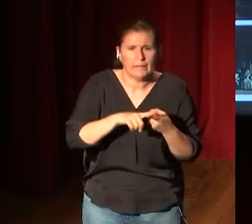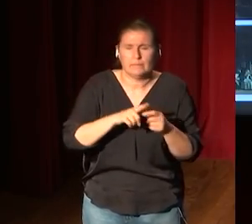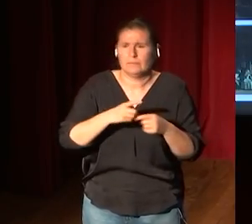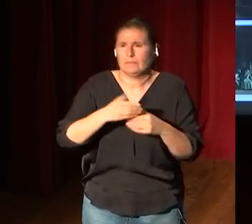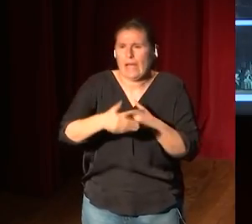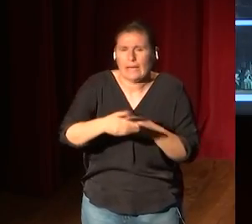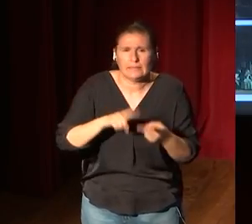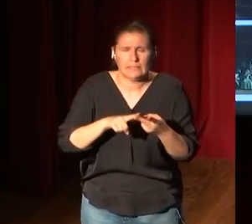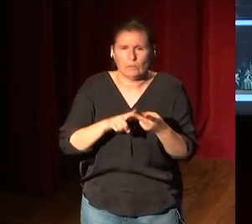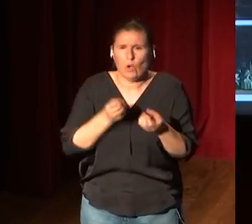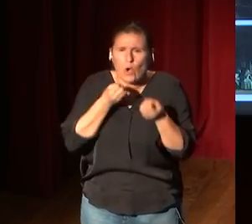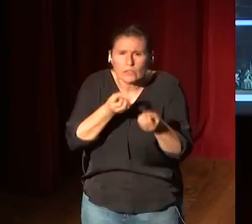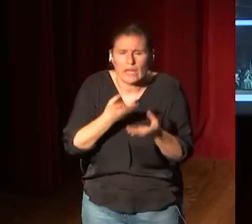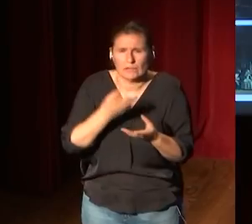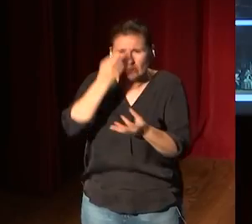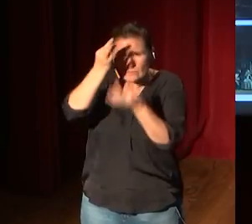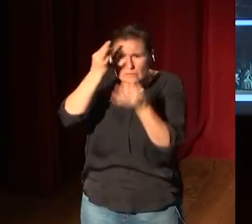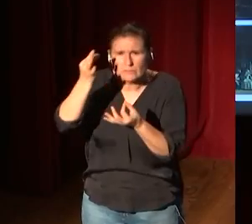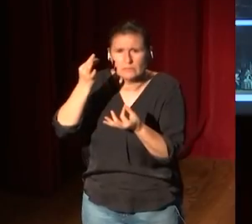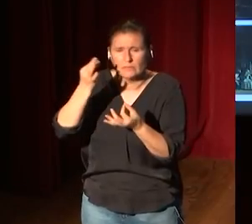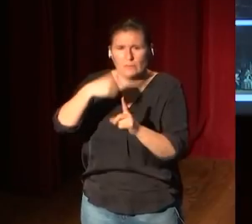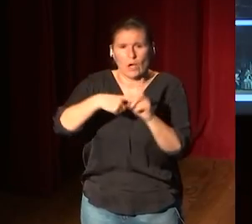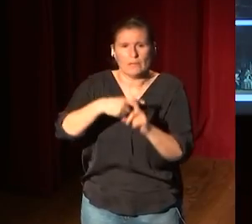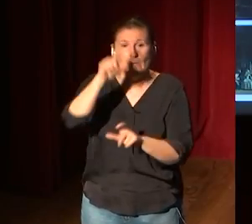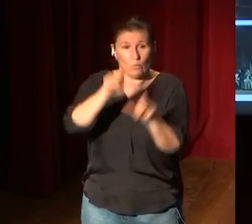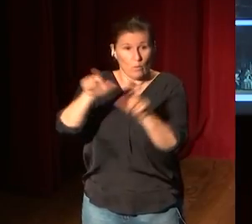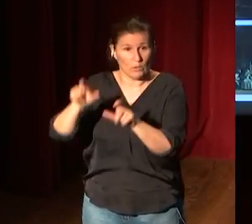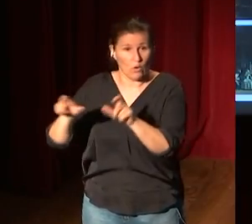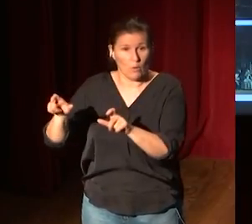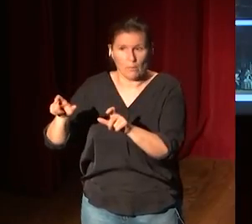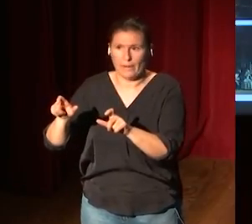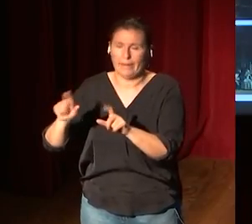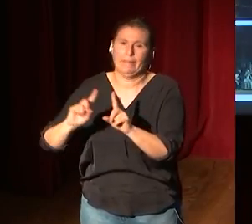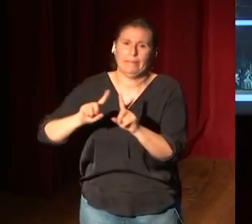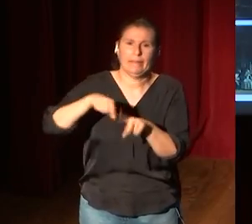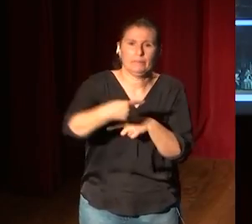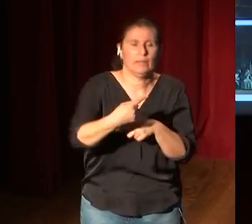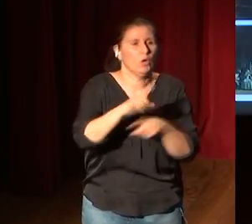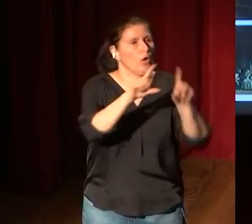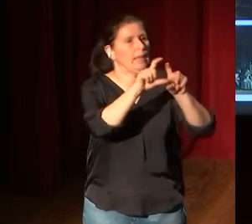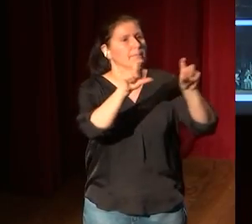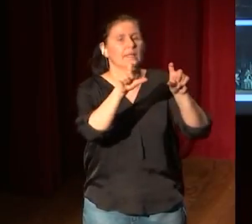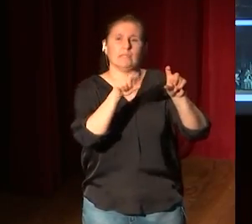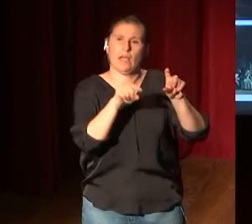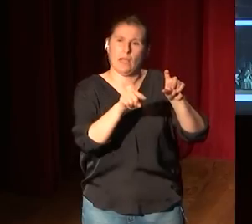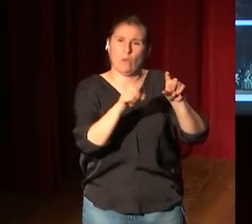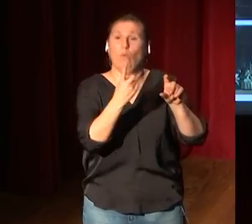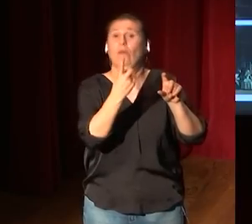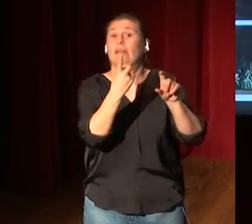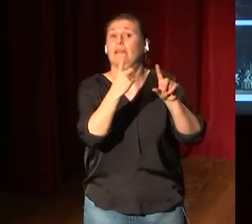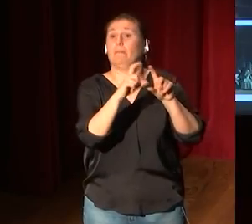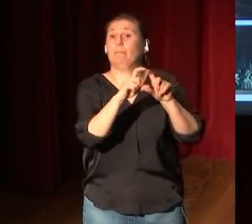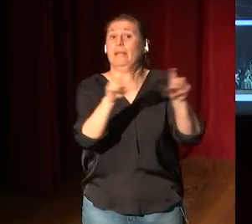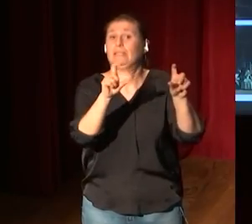datos información a nivel de un público para que después hay una empresa que una empresa